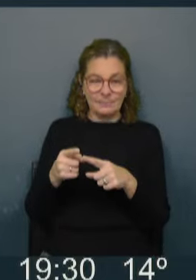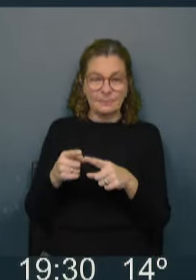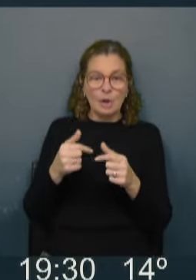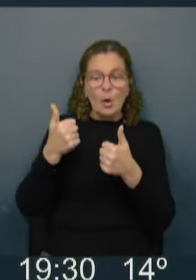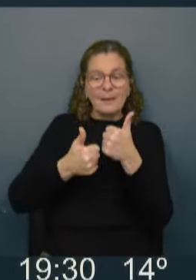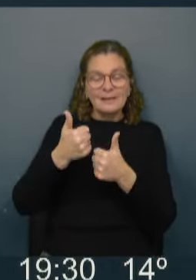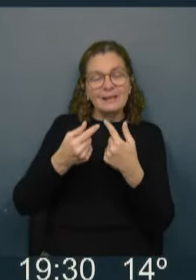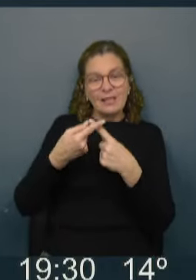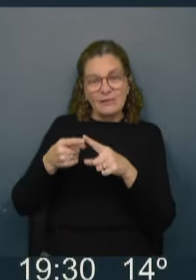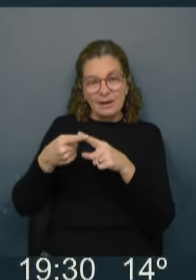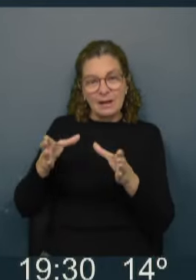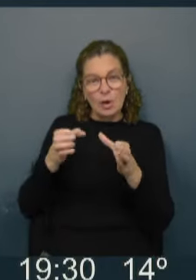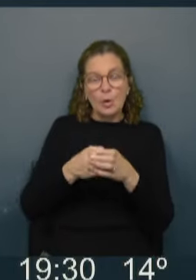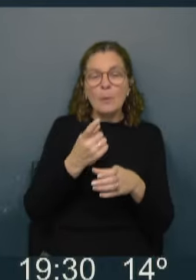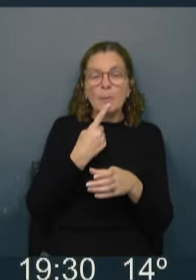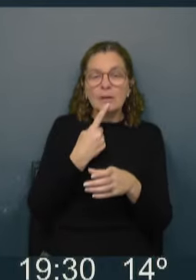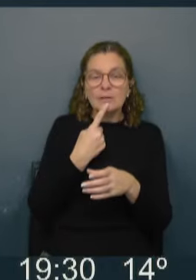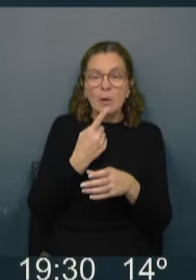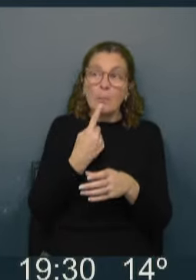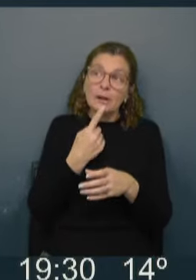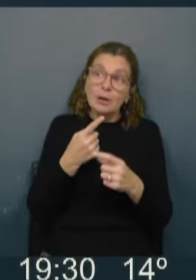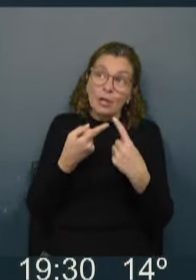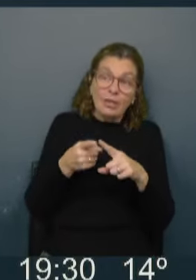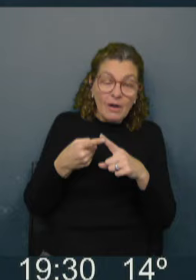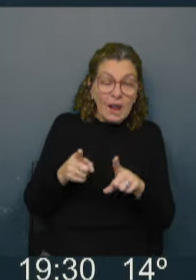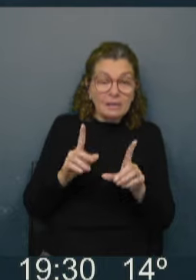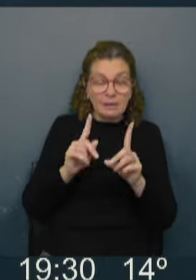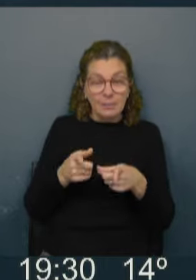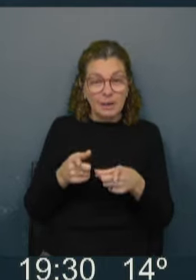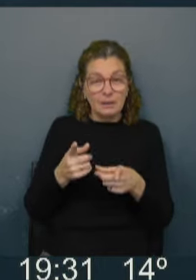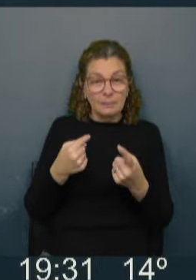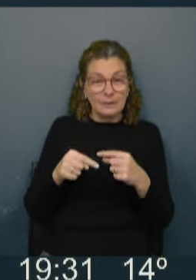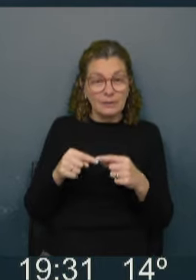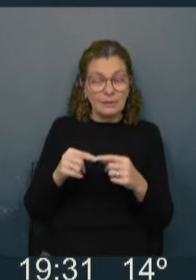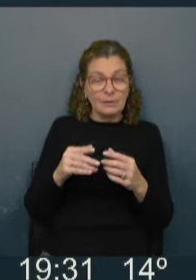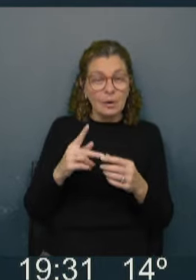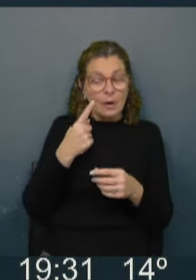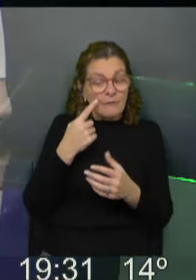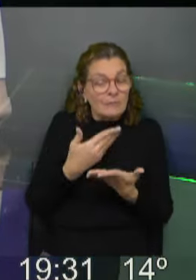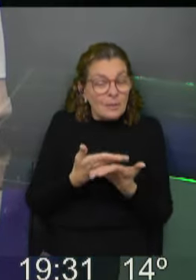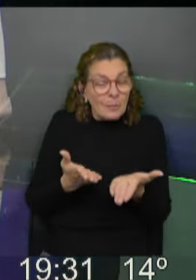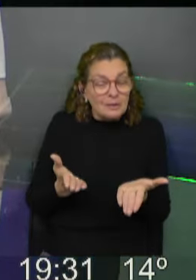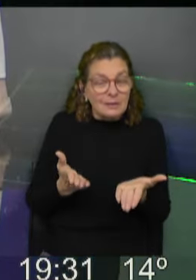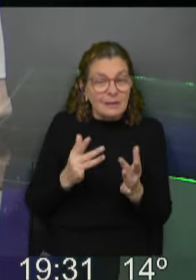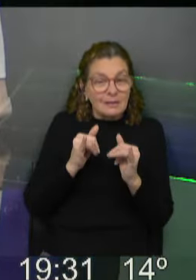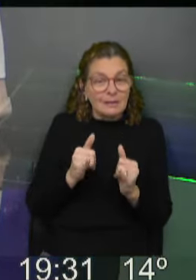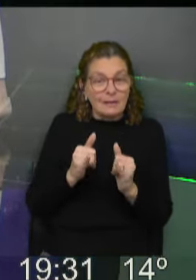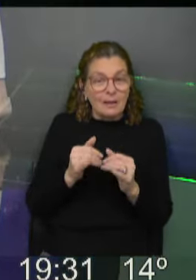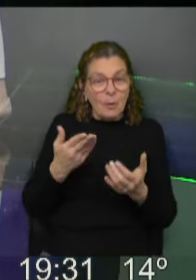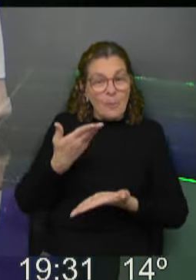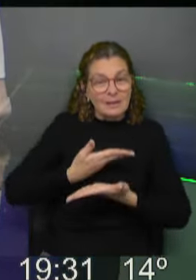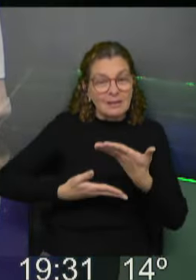competencias distintas en los partidos, momentos políticos distintos, pero sin embargo lo que vemos es que hay un grado de